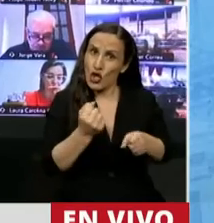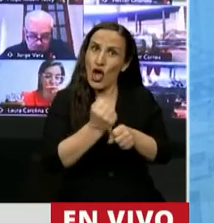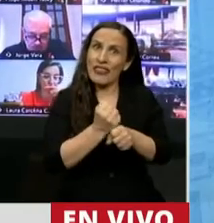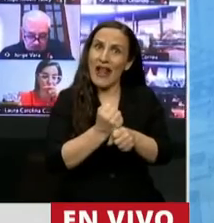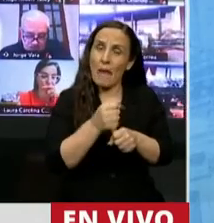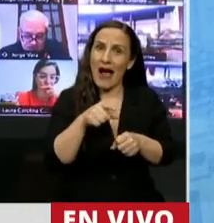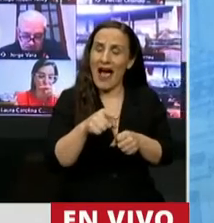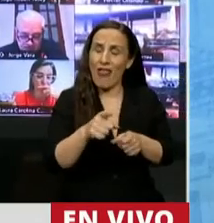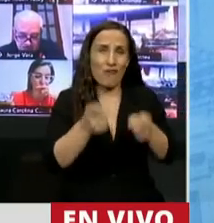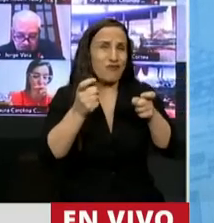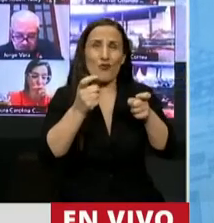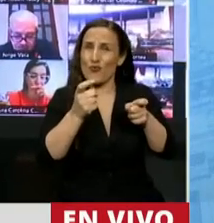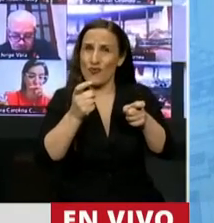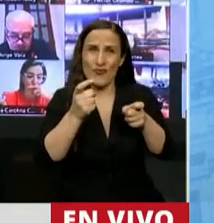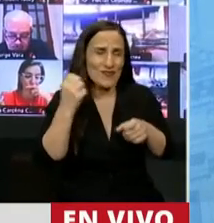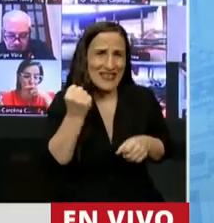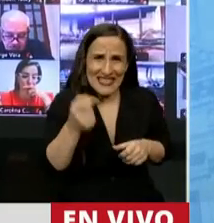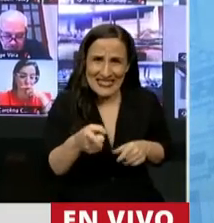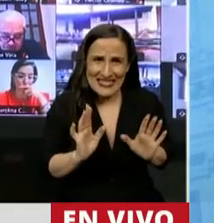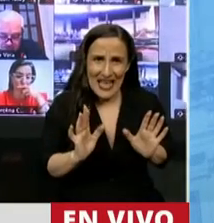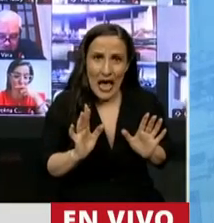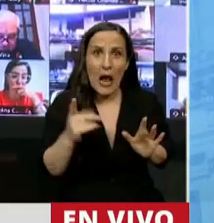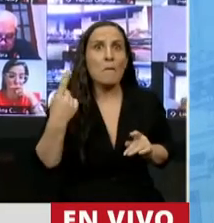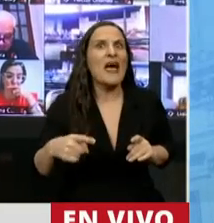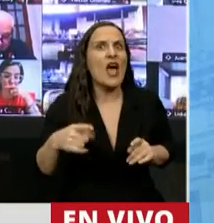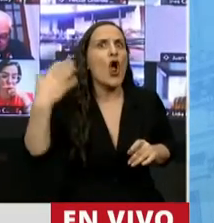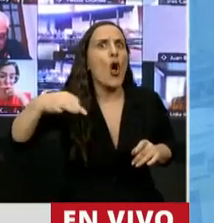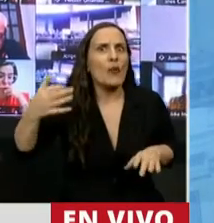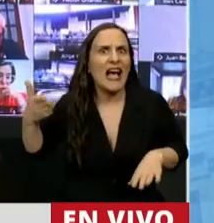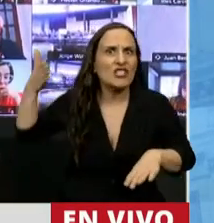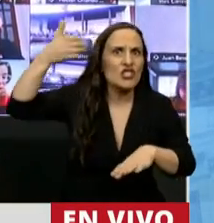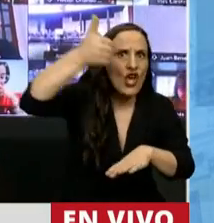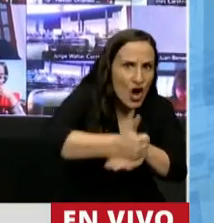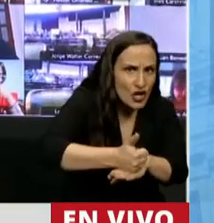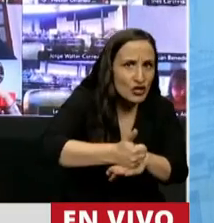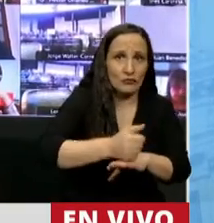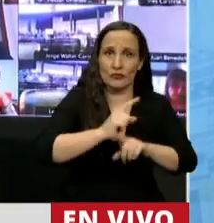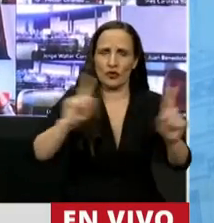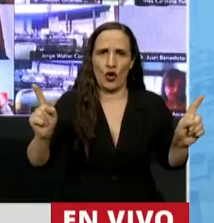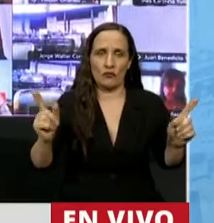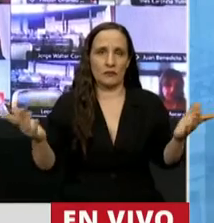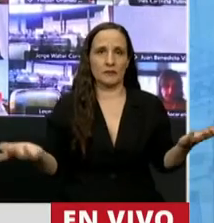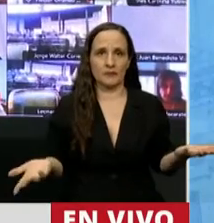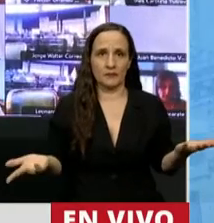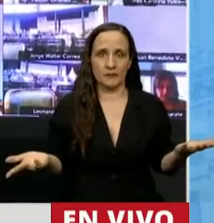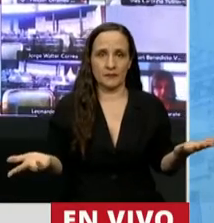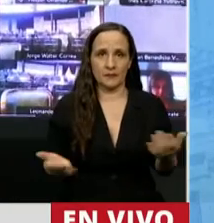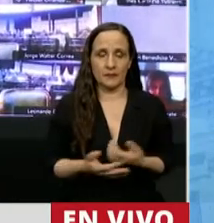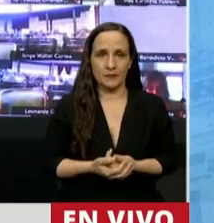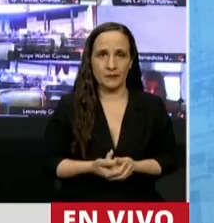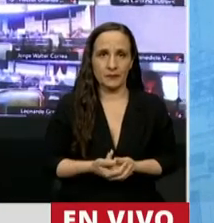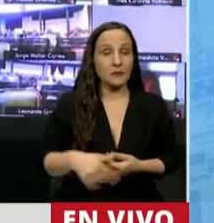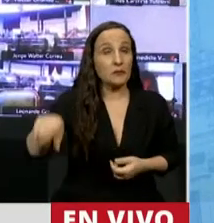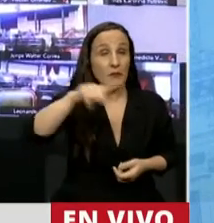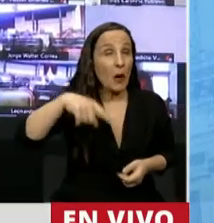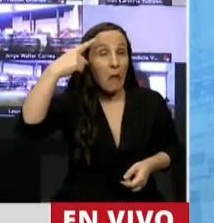esenciales, pero no tenemos la obligación de concurrir a nuestros trabajos. Si alguno piensa